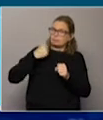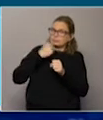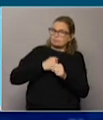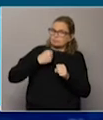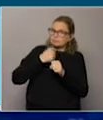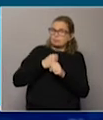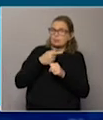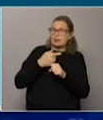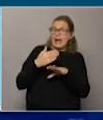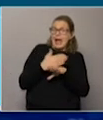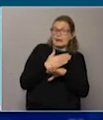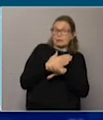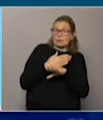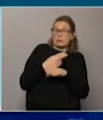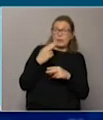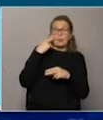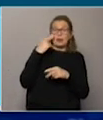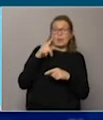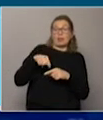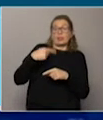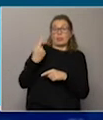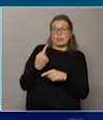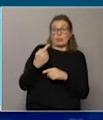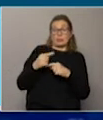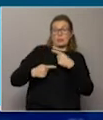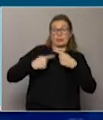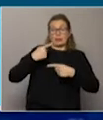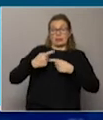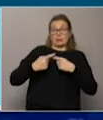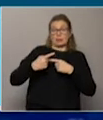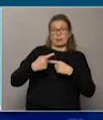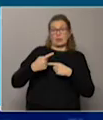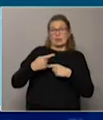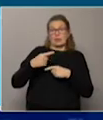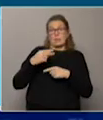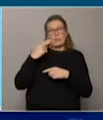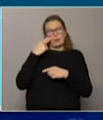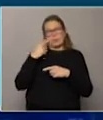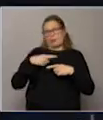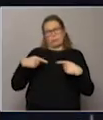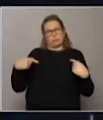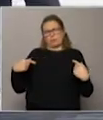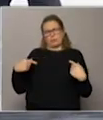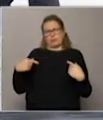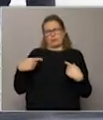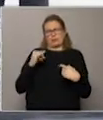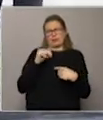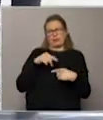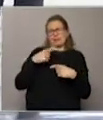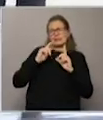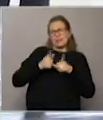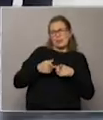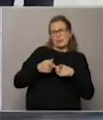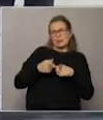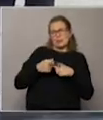es un prerequisito para encarar el problema que tienen en materia de crecimiento, en materia de déficit, en materia de inflación y en materia